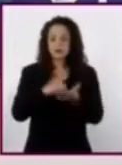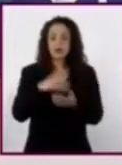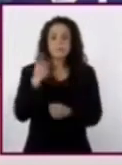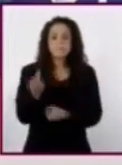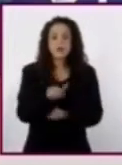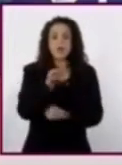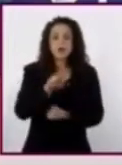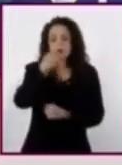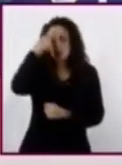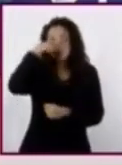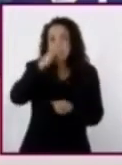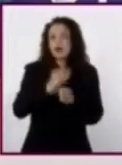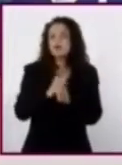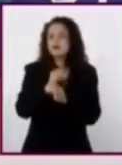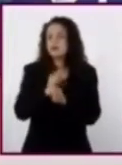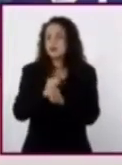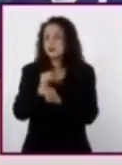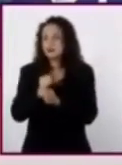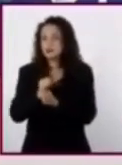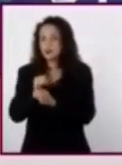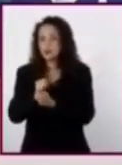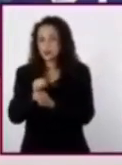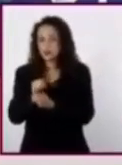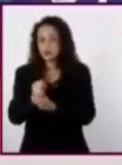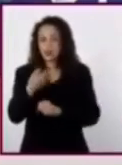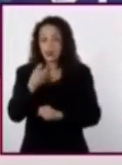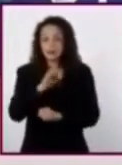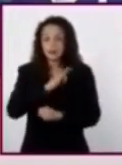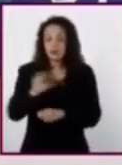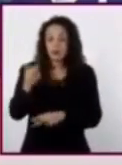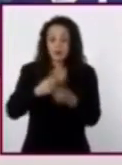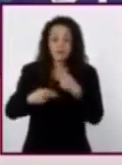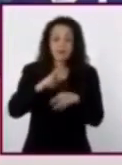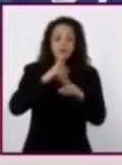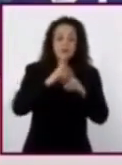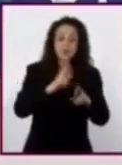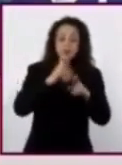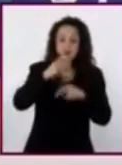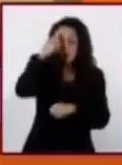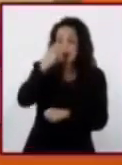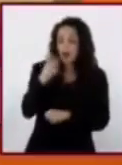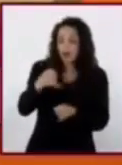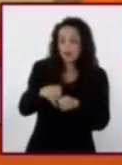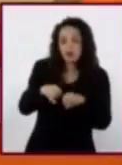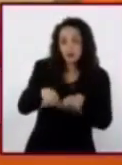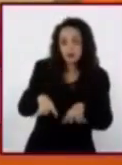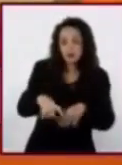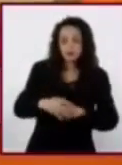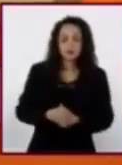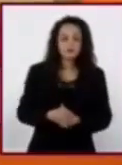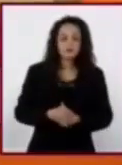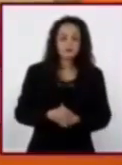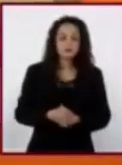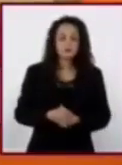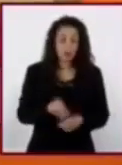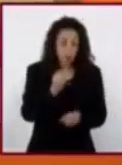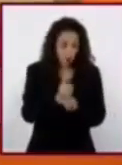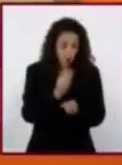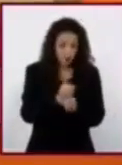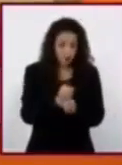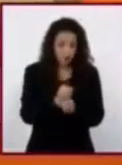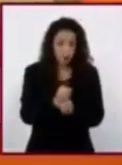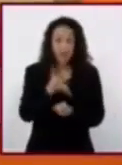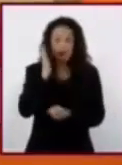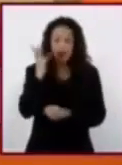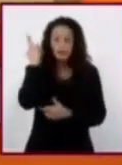de investigación a las que dan respuesta la información. Hasta este momento hemos